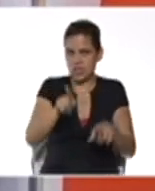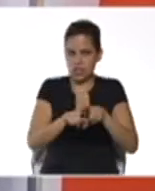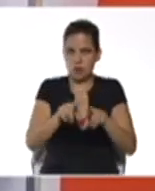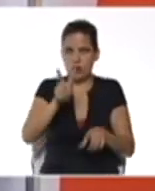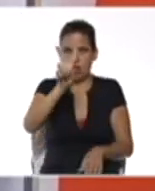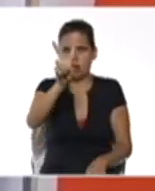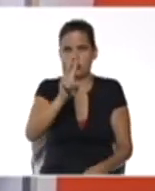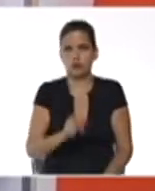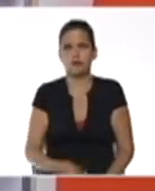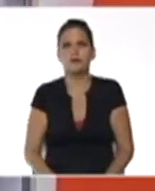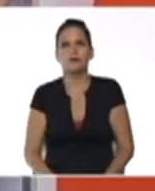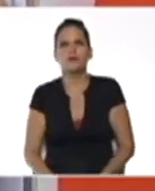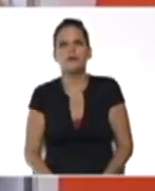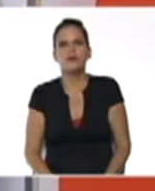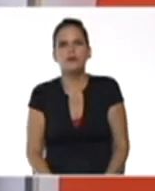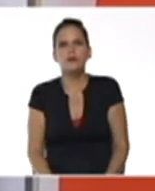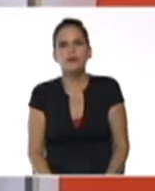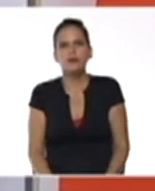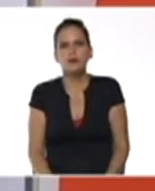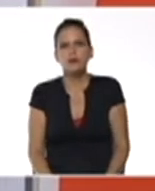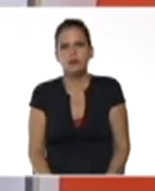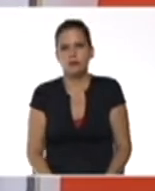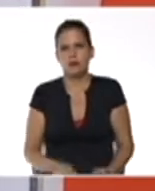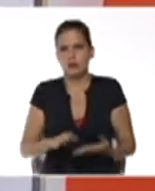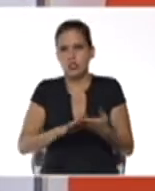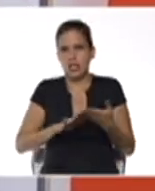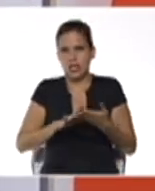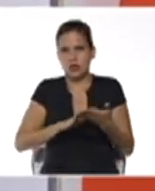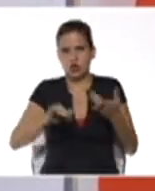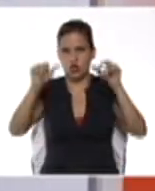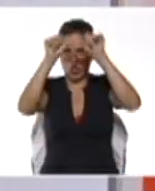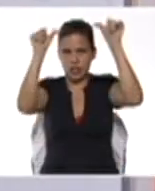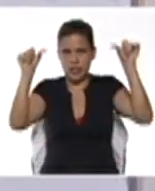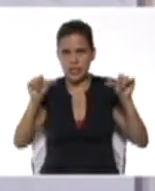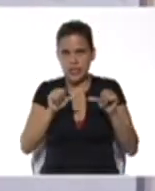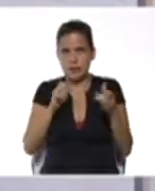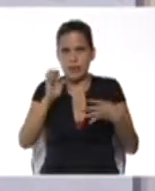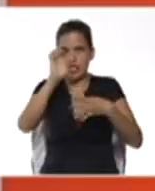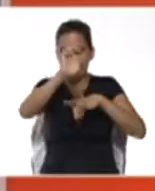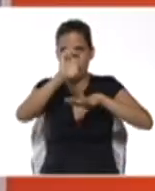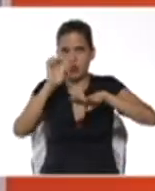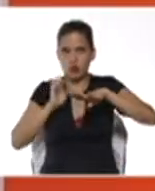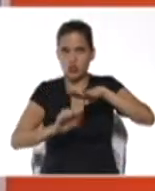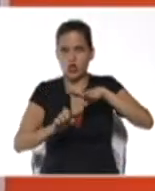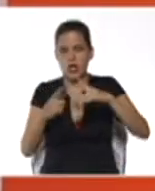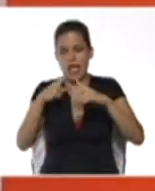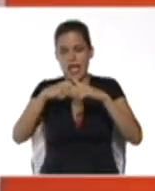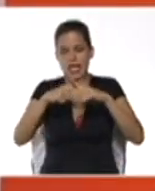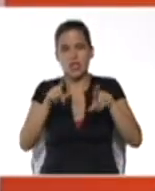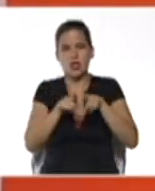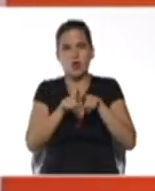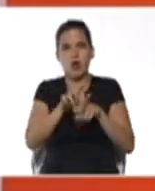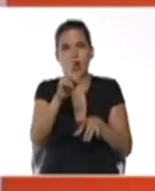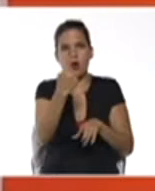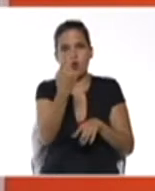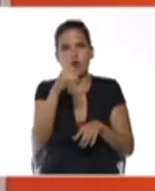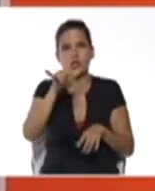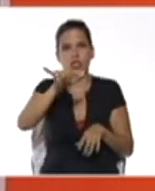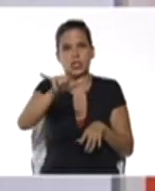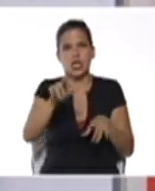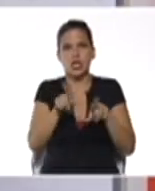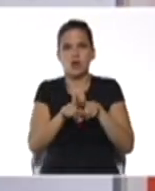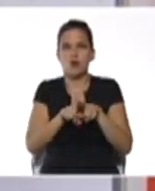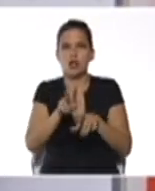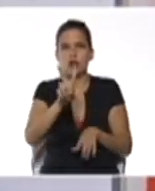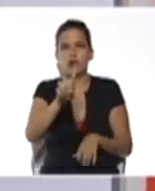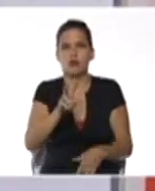2. Es decir, la solución del sistema de ecuaciones es x igual a 1 y y igual a